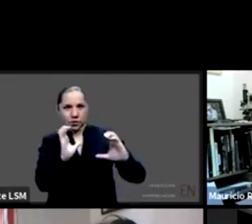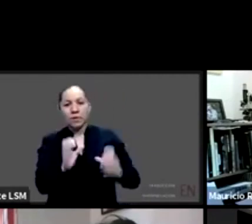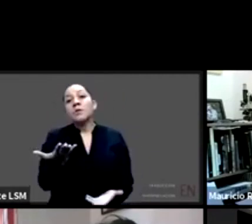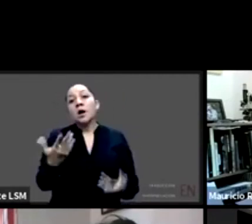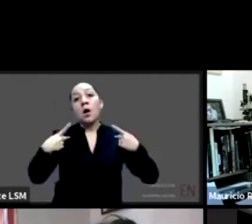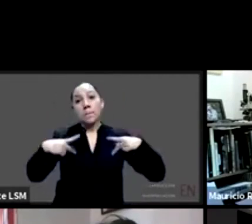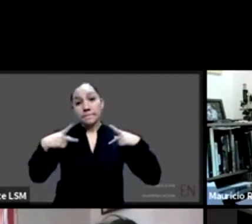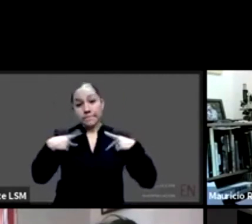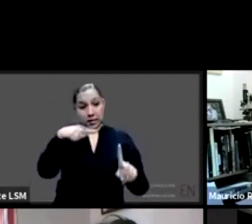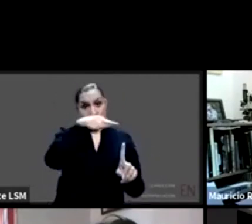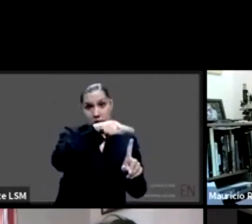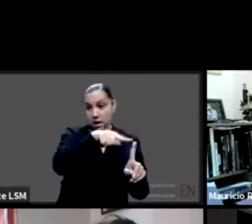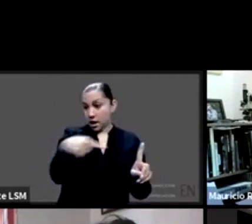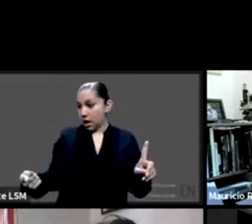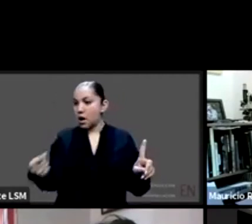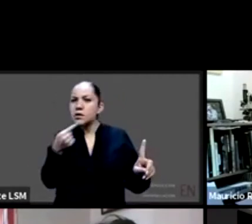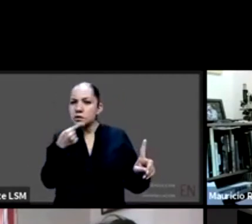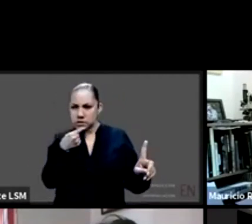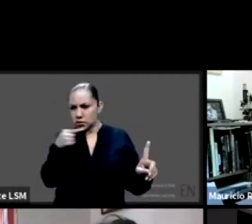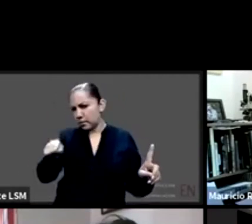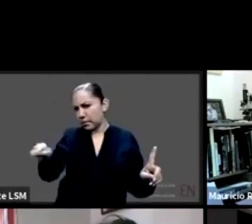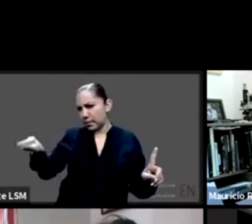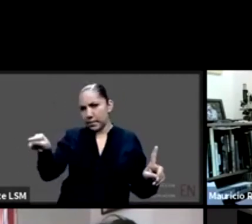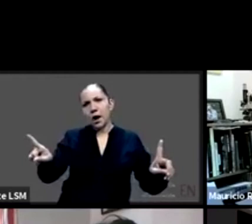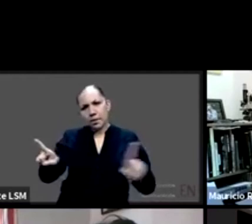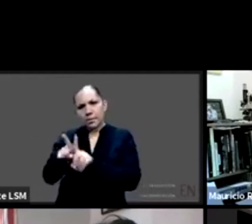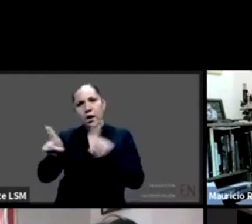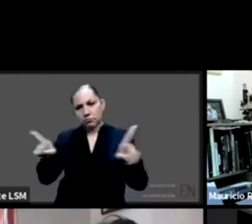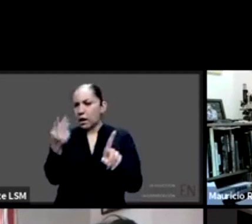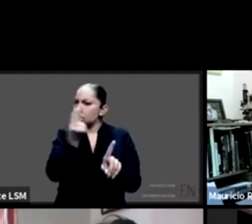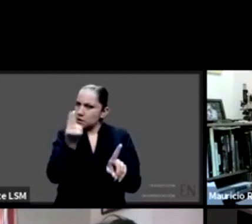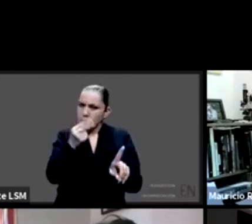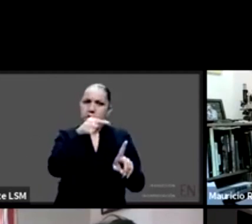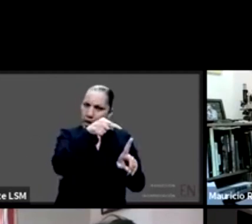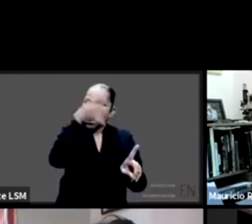niñas y adolescentes puedan pasar y estar con con ellas